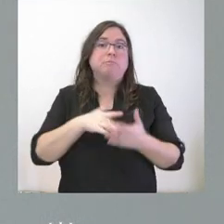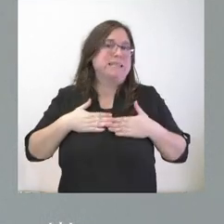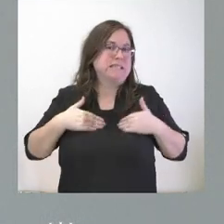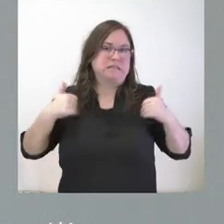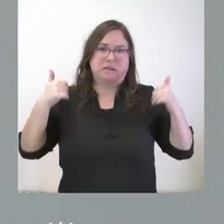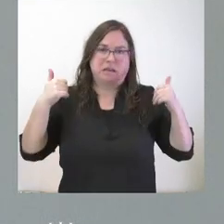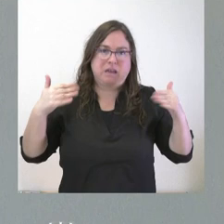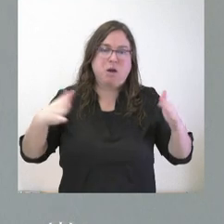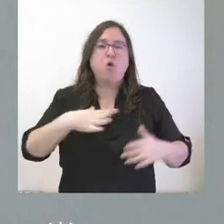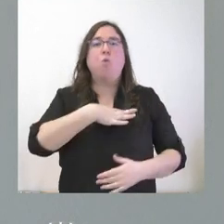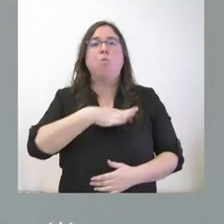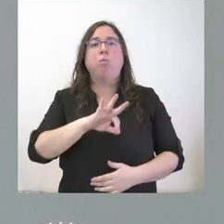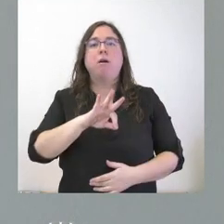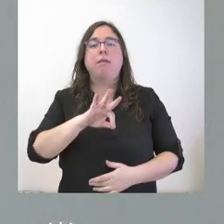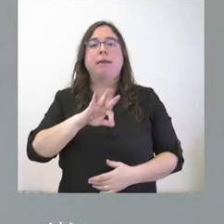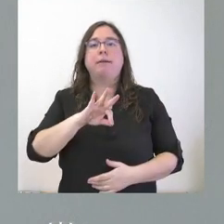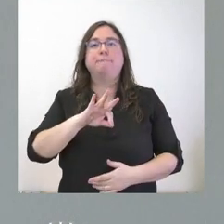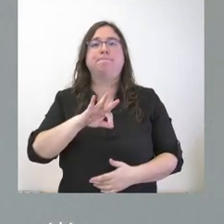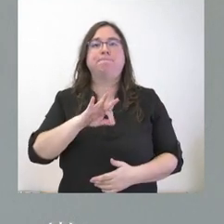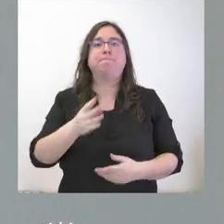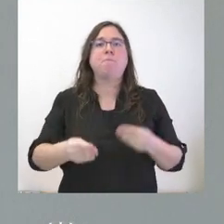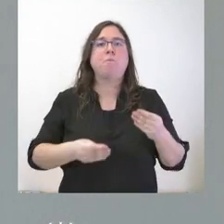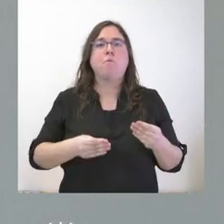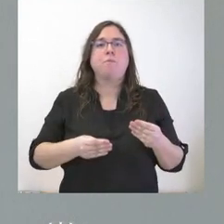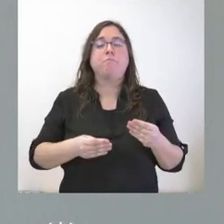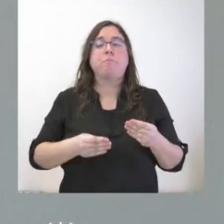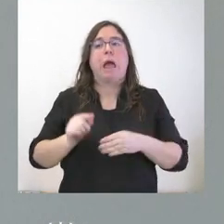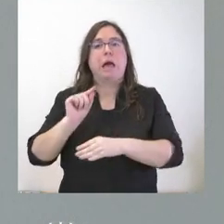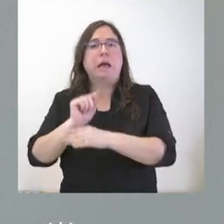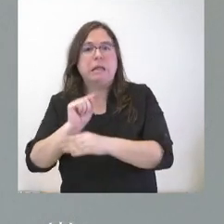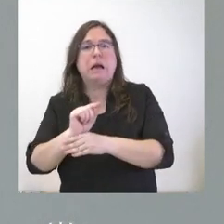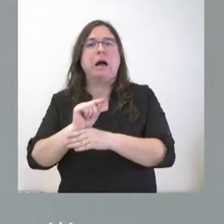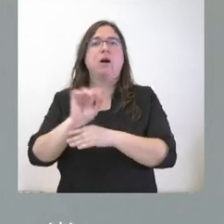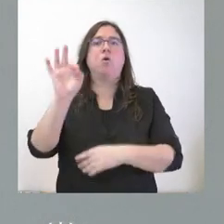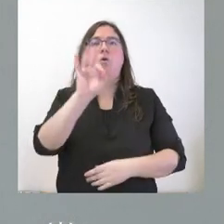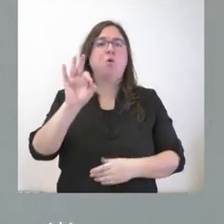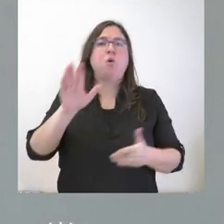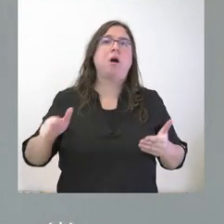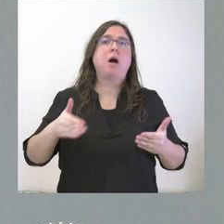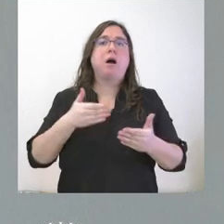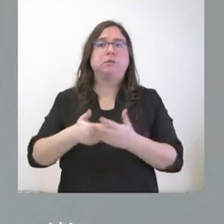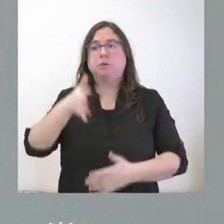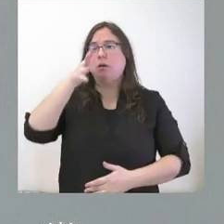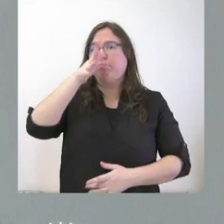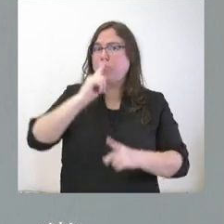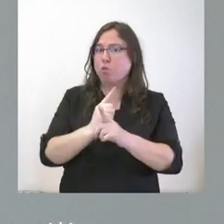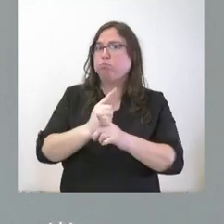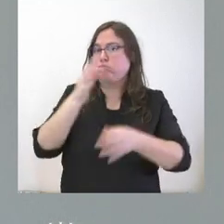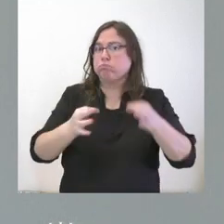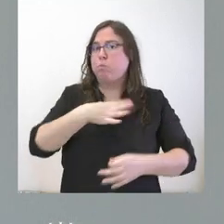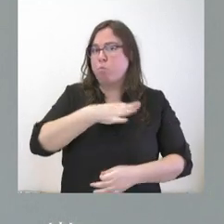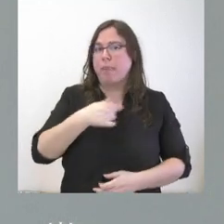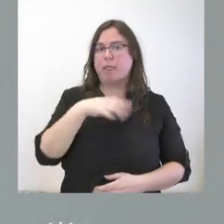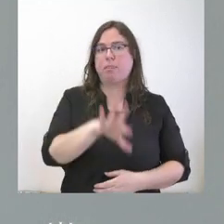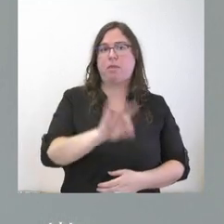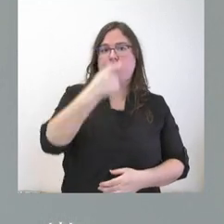desee, pues pueda someter a crítica e incluso a demanda judicial las decisiones que se